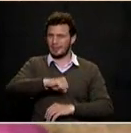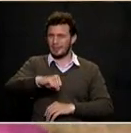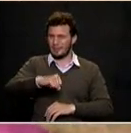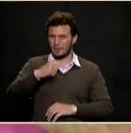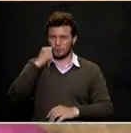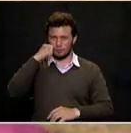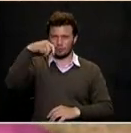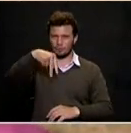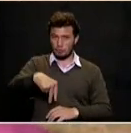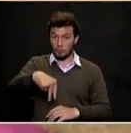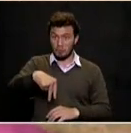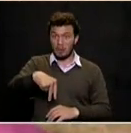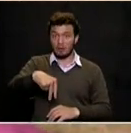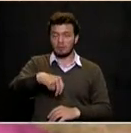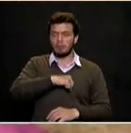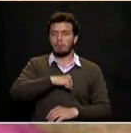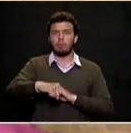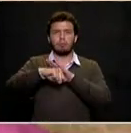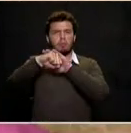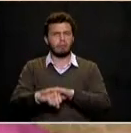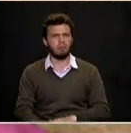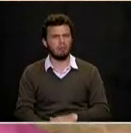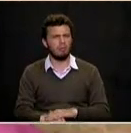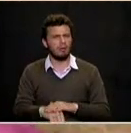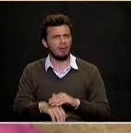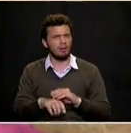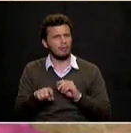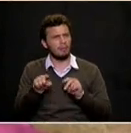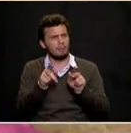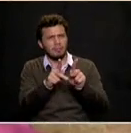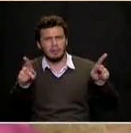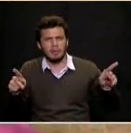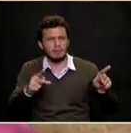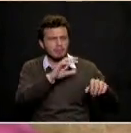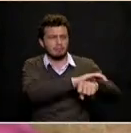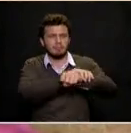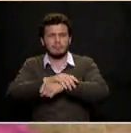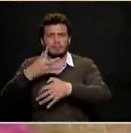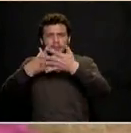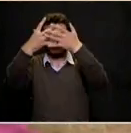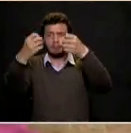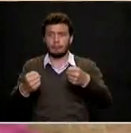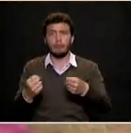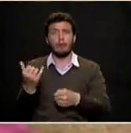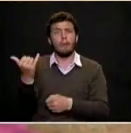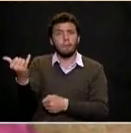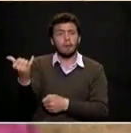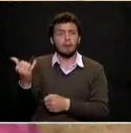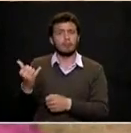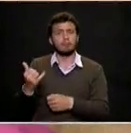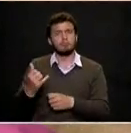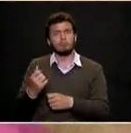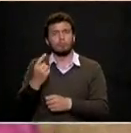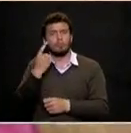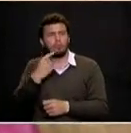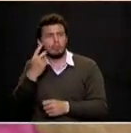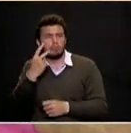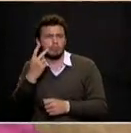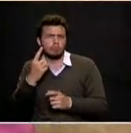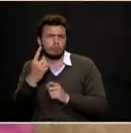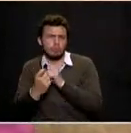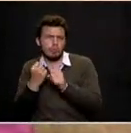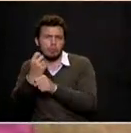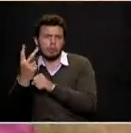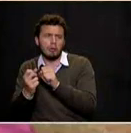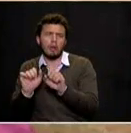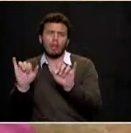de las personas que se encuentran retenidas o detenidas en estos sitios aparentemente de paso y también los que se